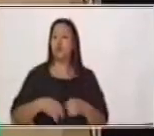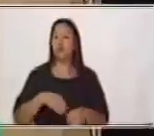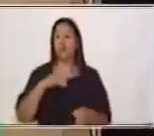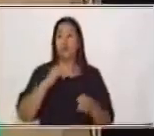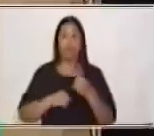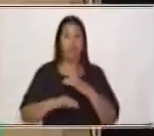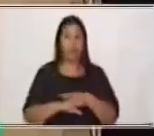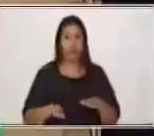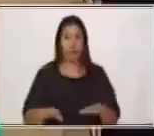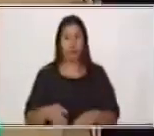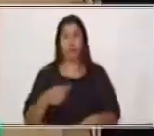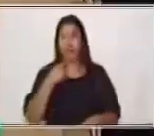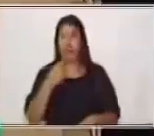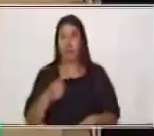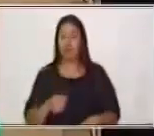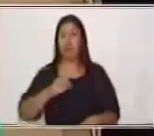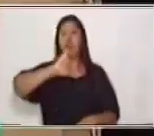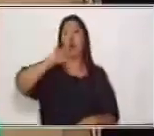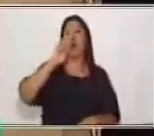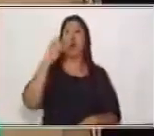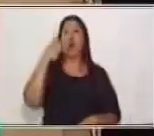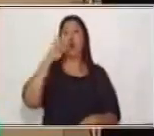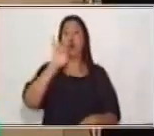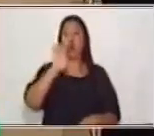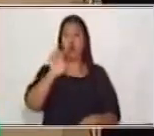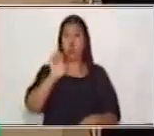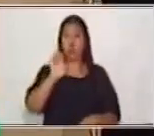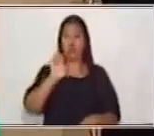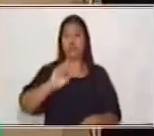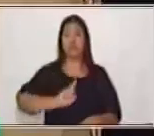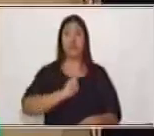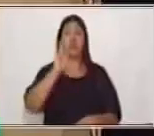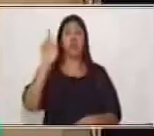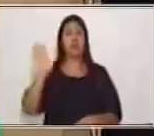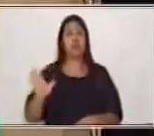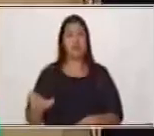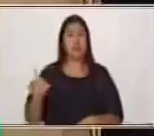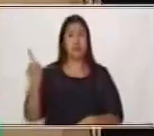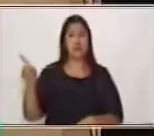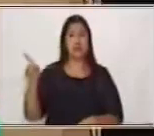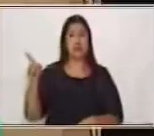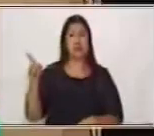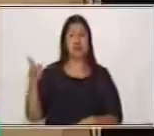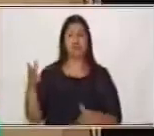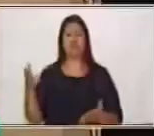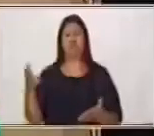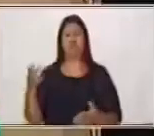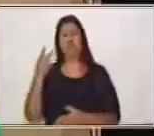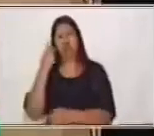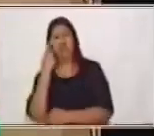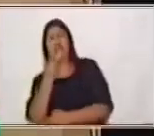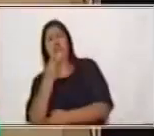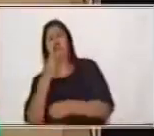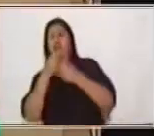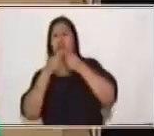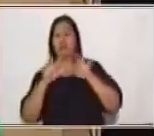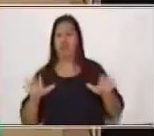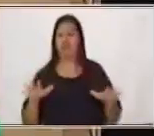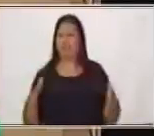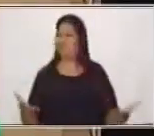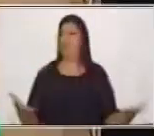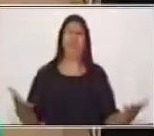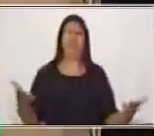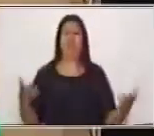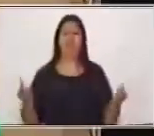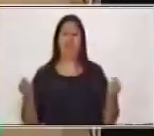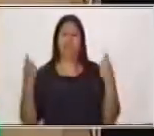párrafo, dice Josué estaba de ver a los animales. Si lo leemos de esta manera no encontramos